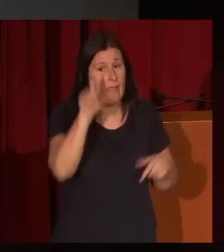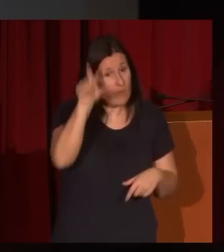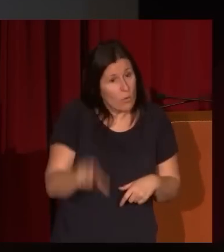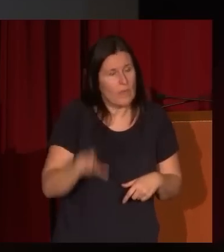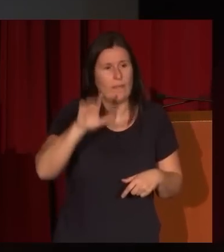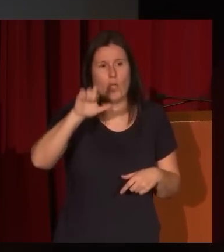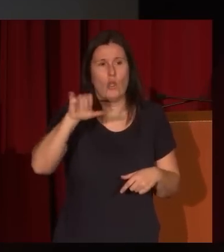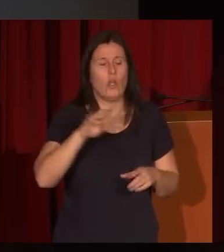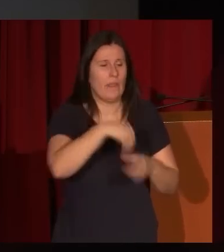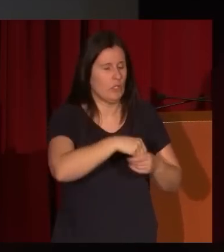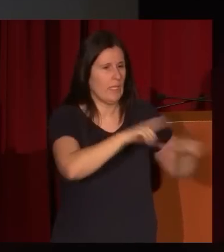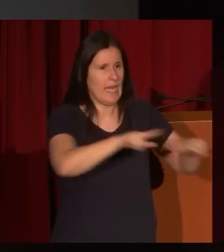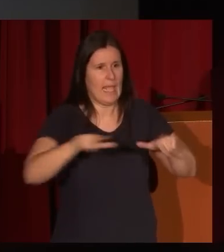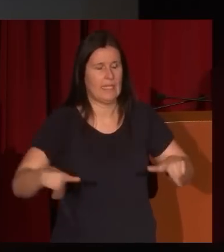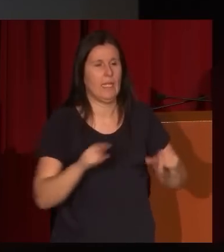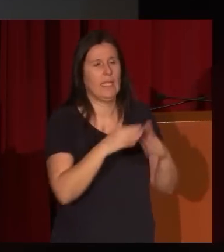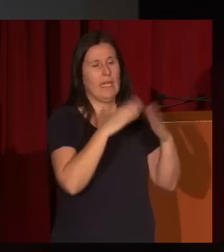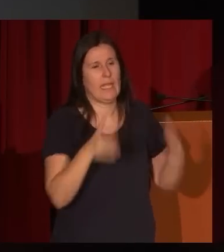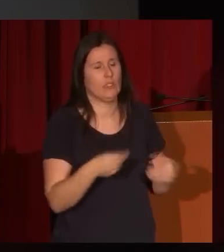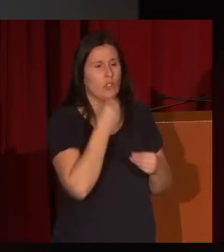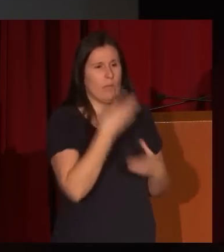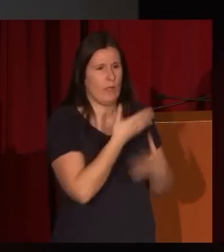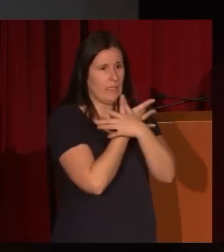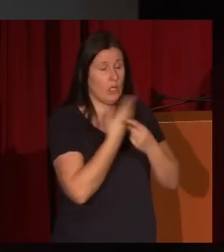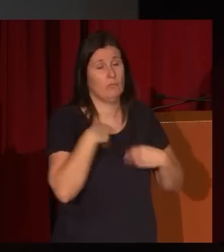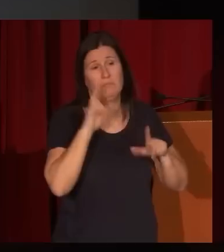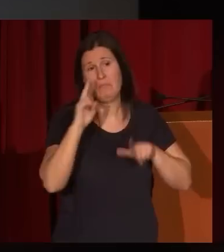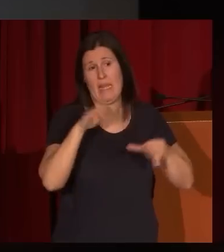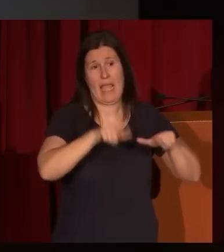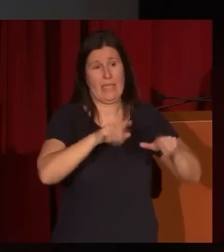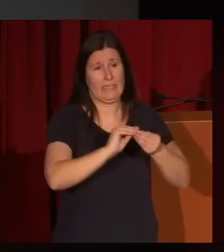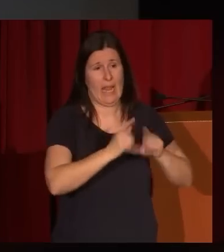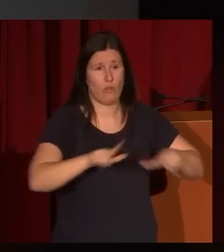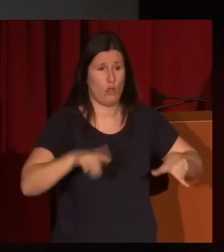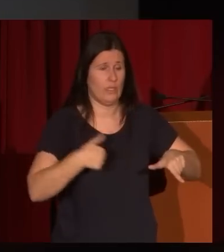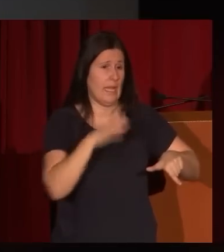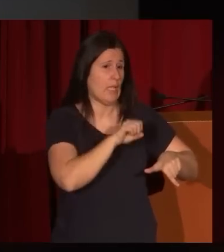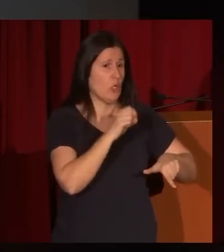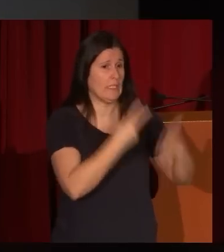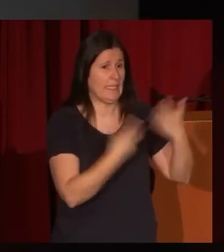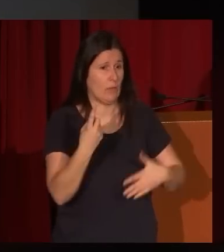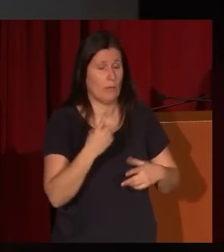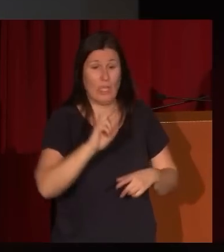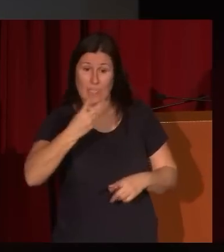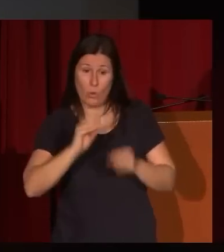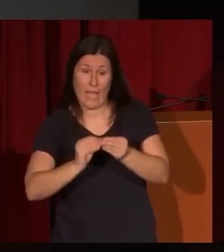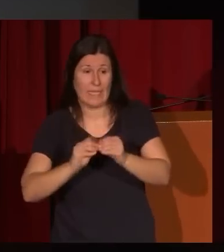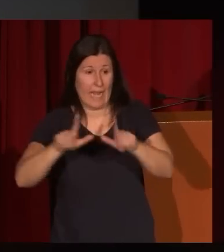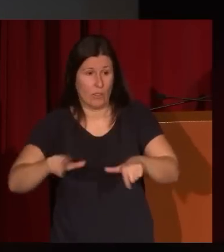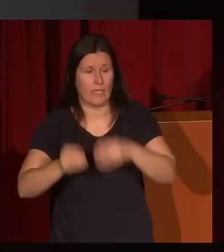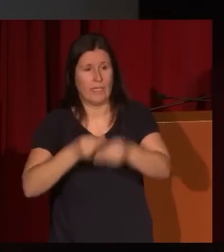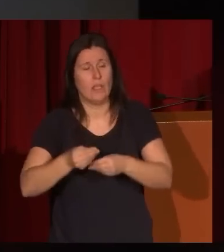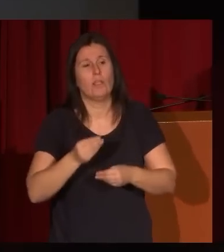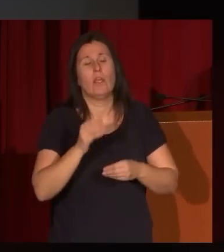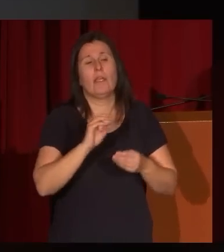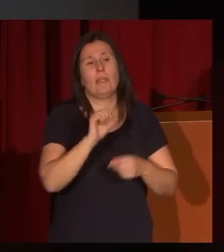en las salas del Casón del Buen Retiro. Les enseño la instalación del año 71, pero si recuerdan la segunda instalación que se hizo en